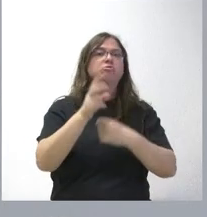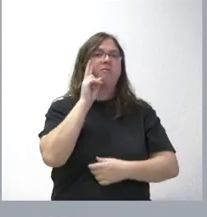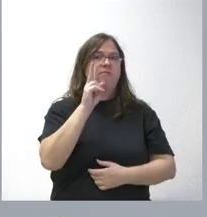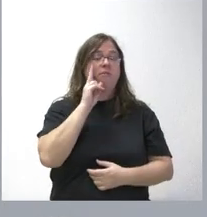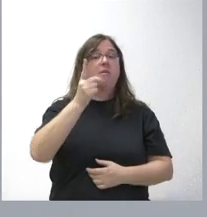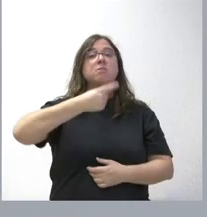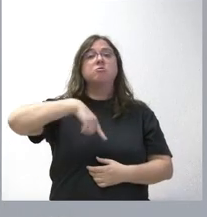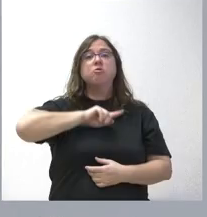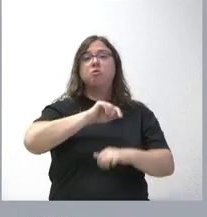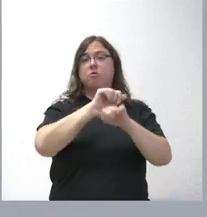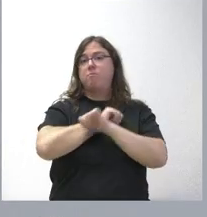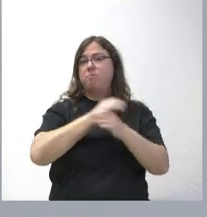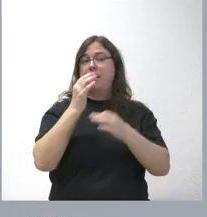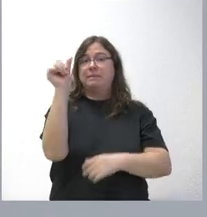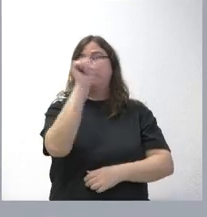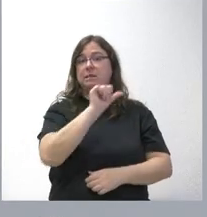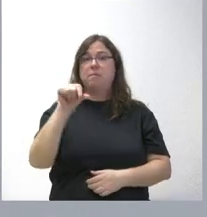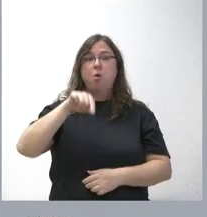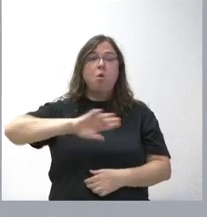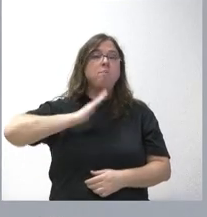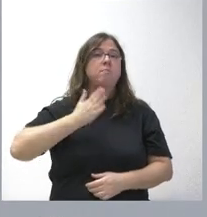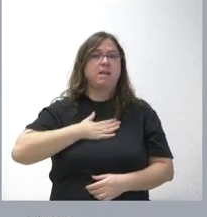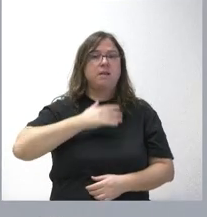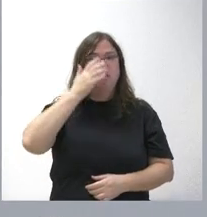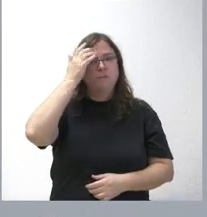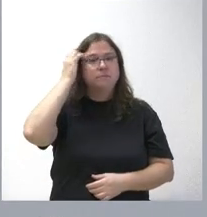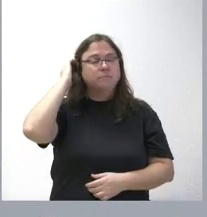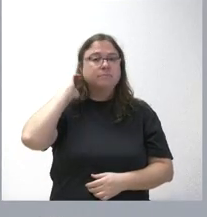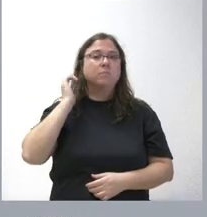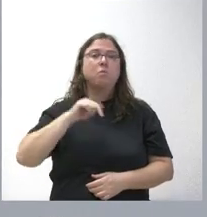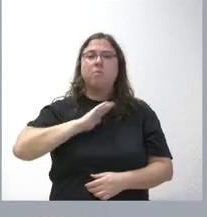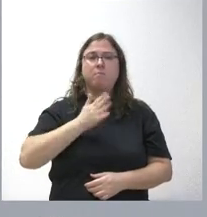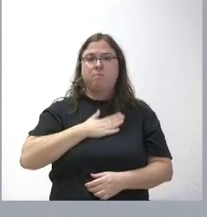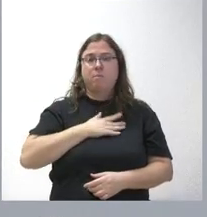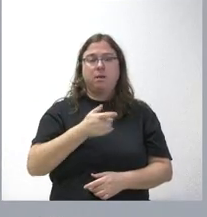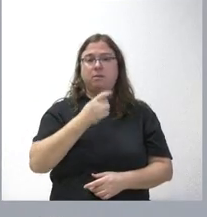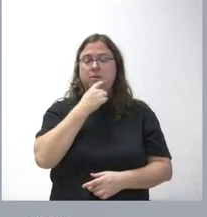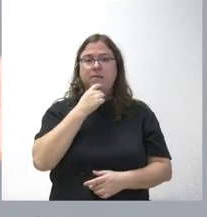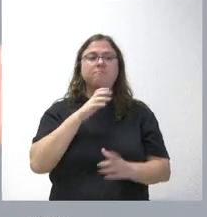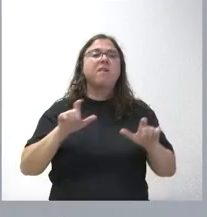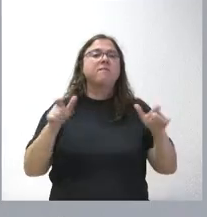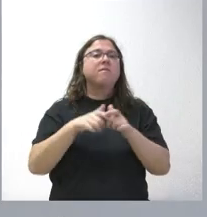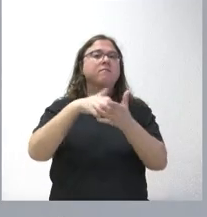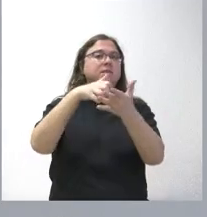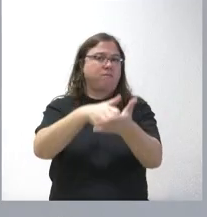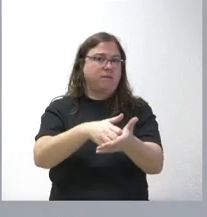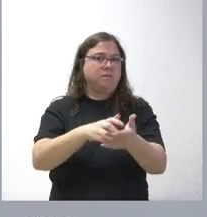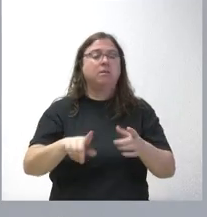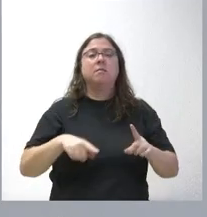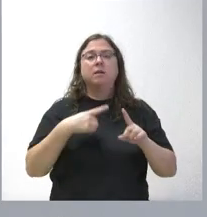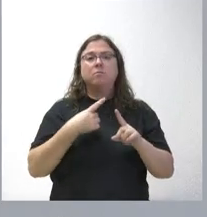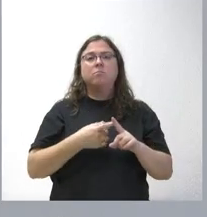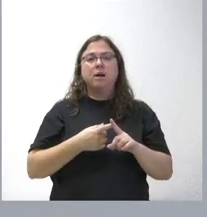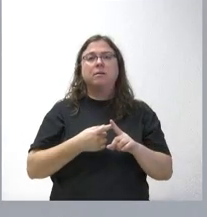Yo espero que esta semana, entre hoy y mañana, podamos fijar algún calendario de reuniones. Nuestra idea es que se produzca a lo largo de la